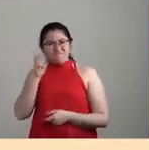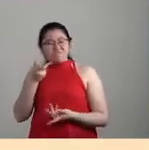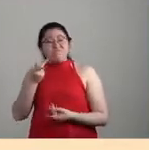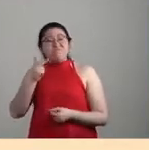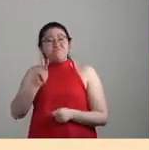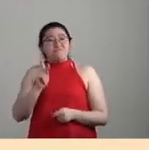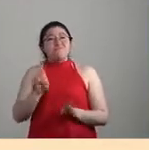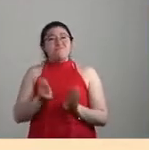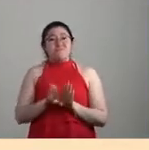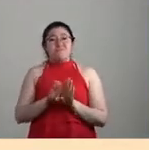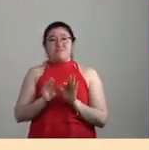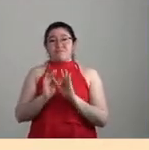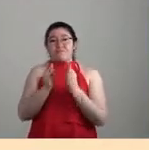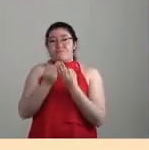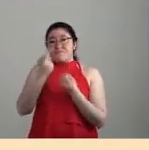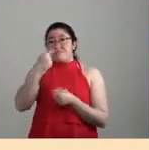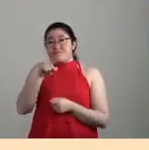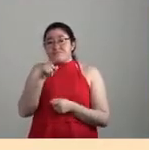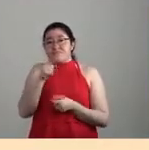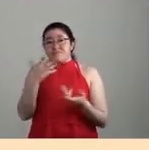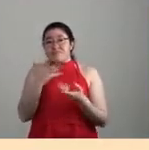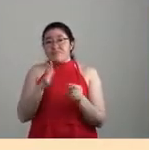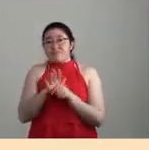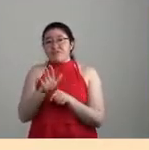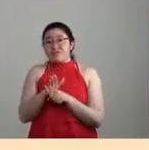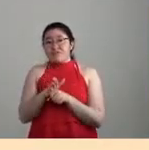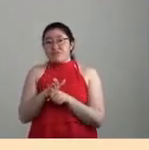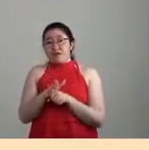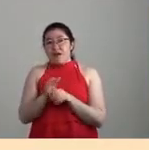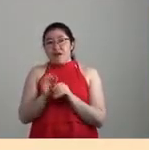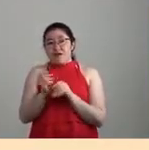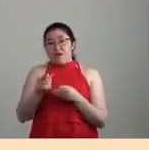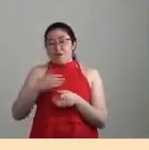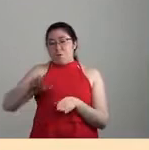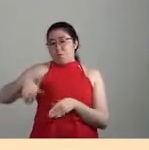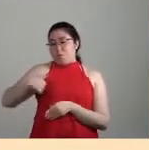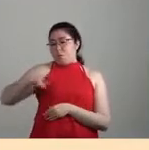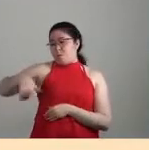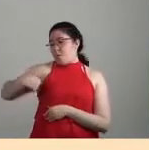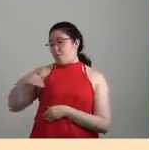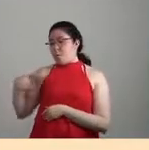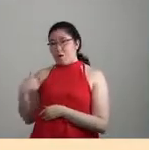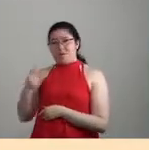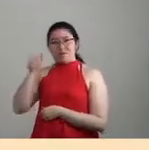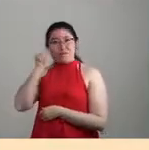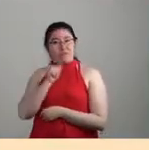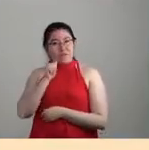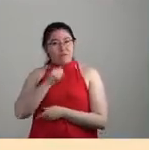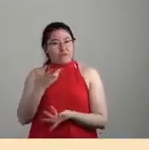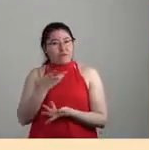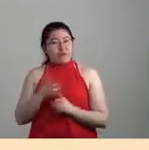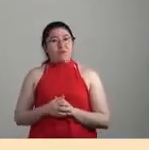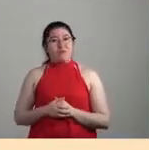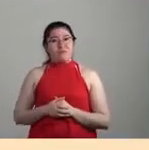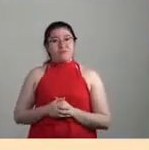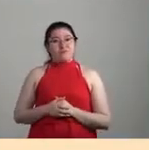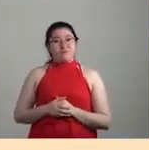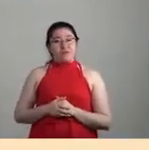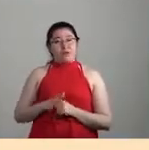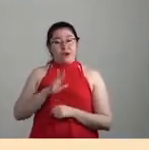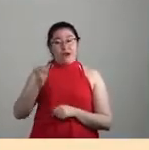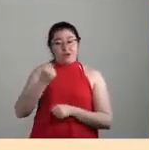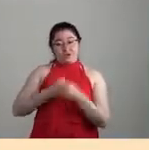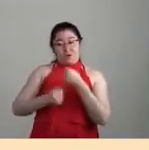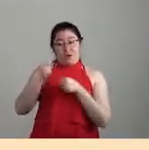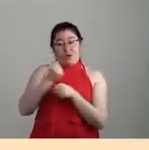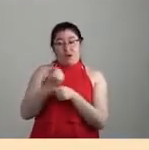gratis para, bueno, pues, para lo que era la lógica de acumulación que se ha vivido en esos últimos 500 años.